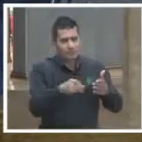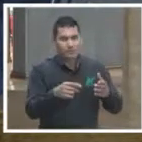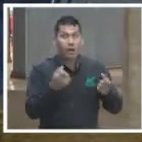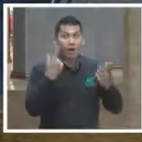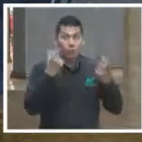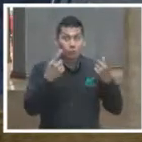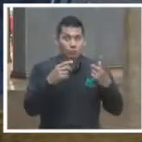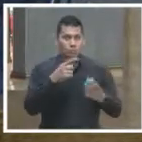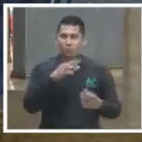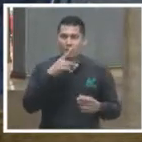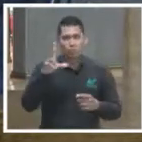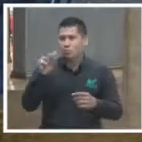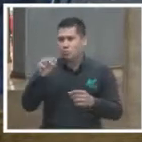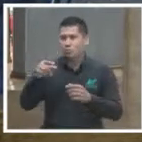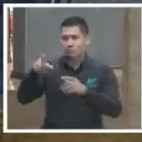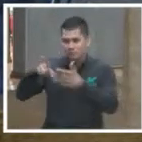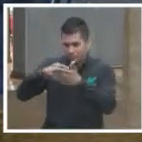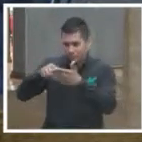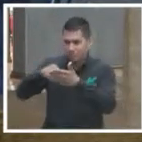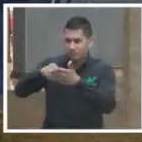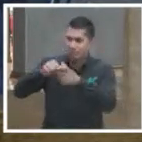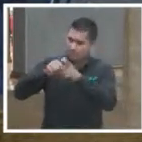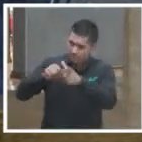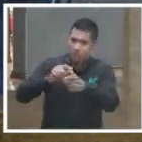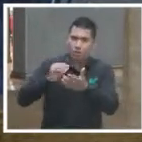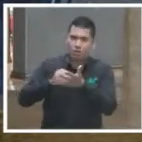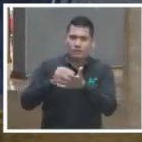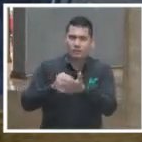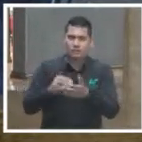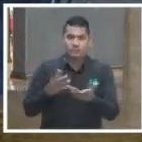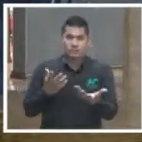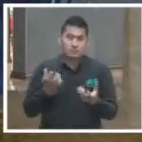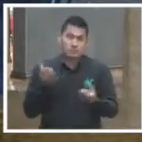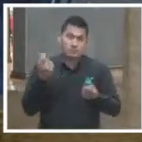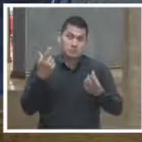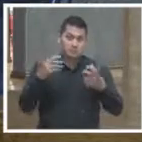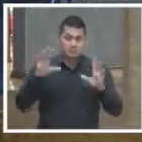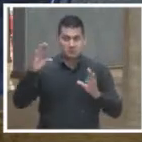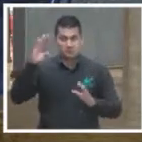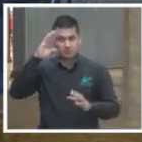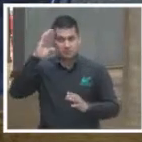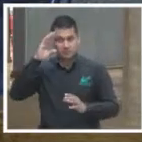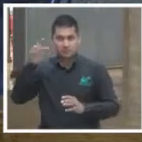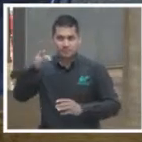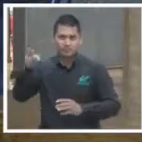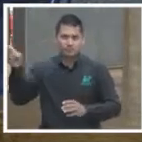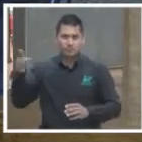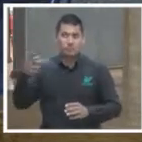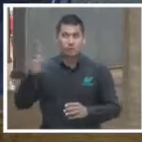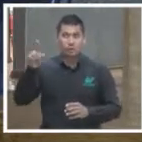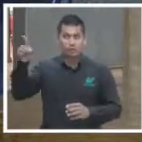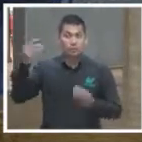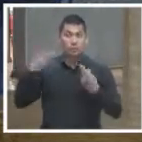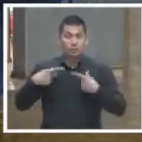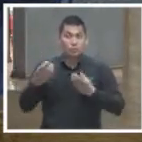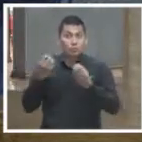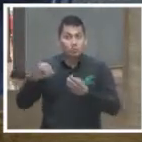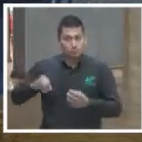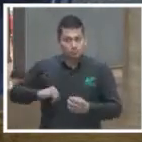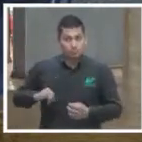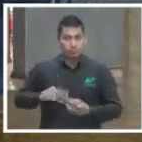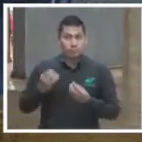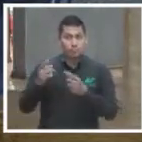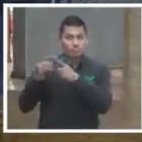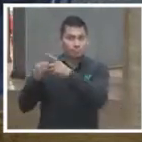ciudadanos interesados, ahí se podría estar haciendo un ejercicio súper interesante con los